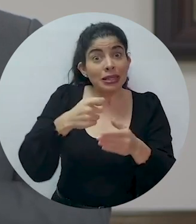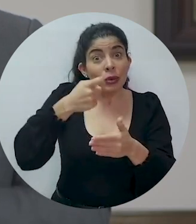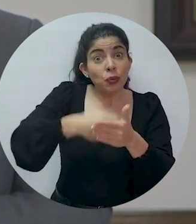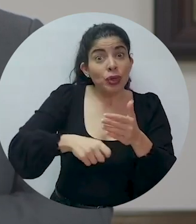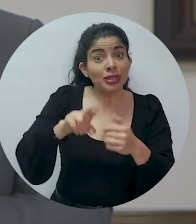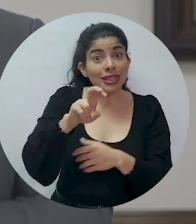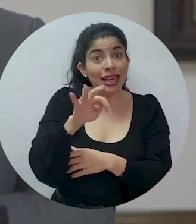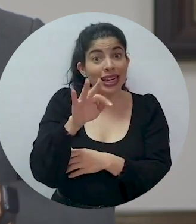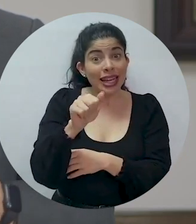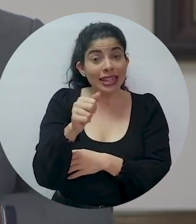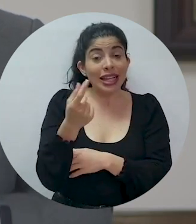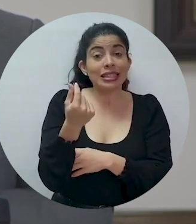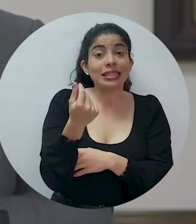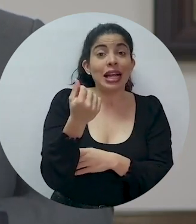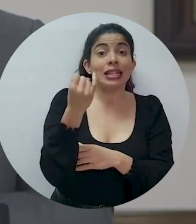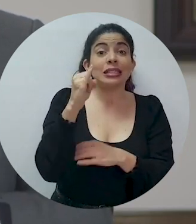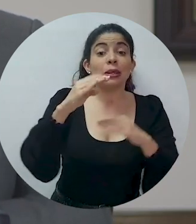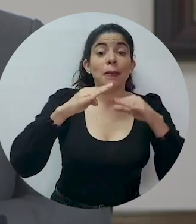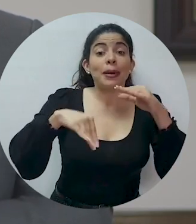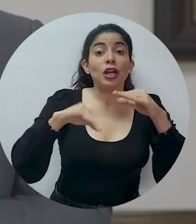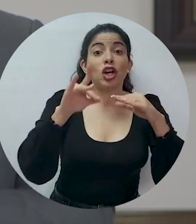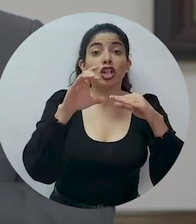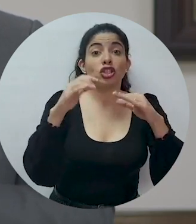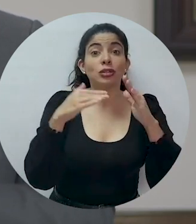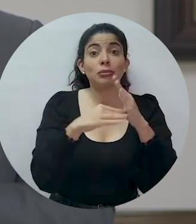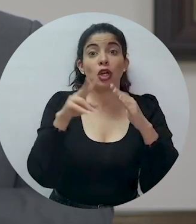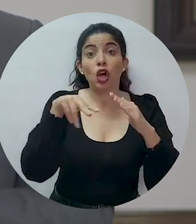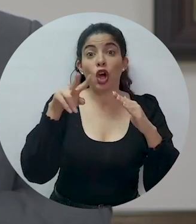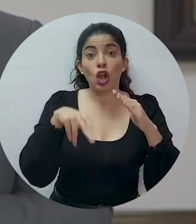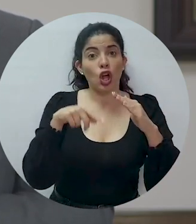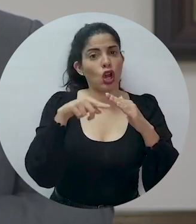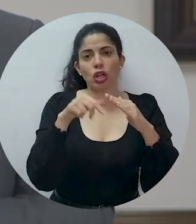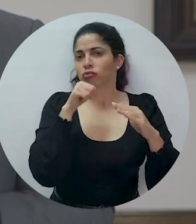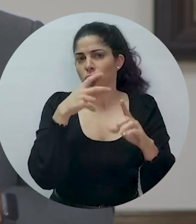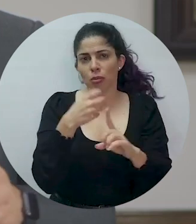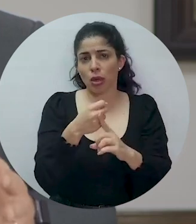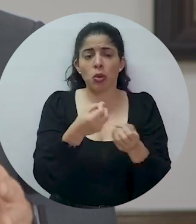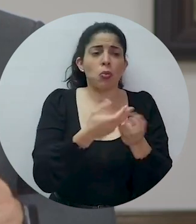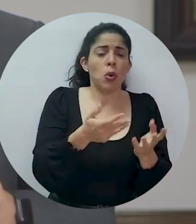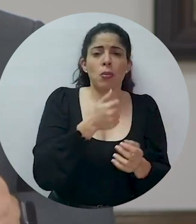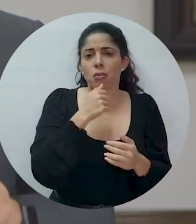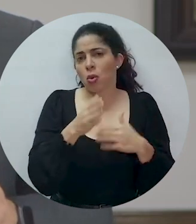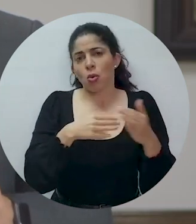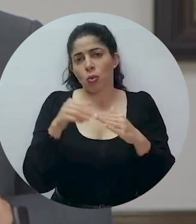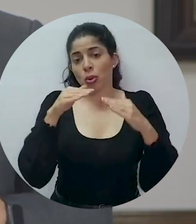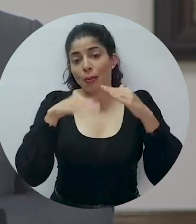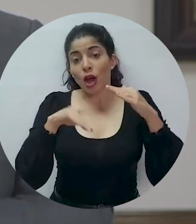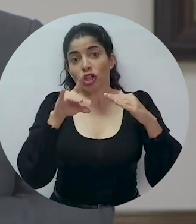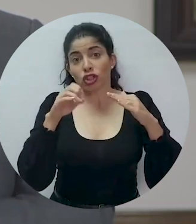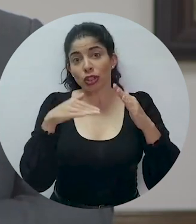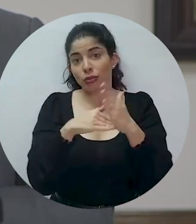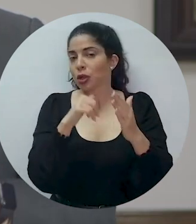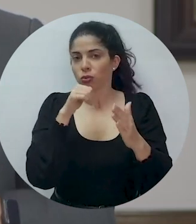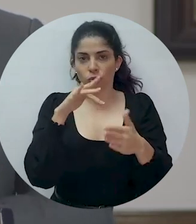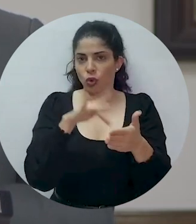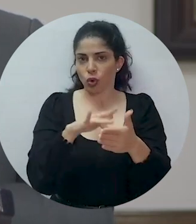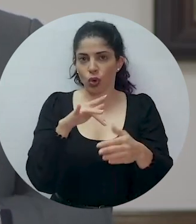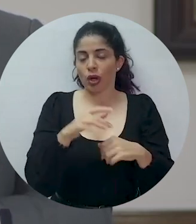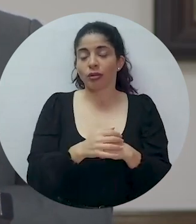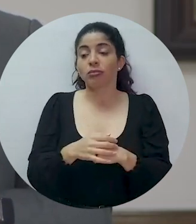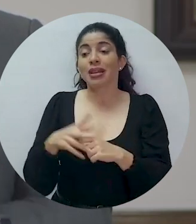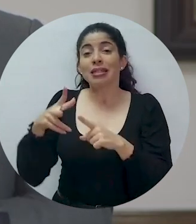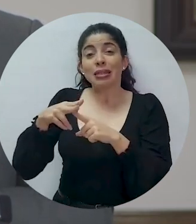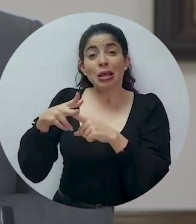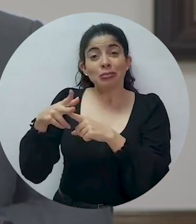impuesto de renta a los salarios menores a los 800 mil colones, sean del sector público o privado. No